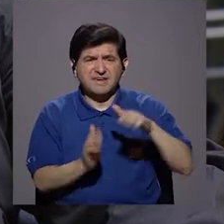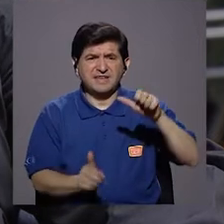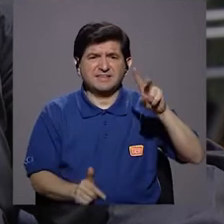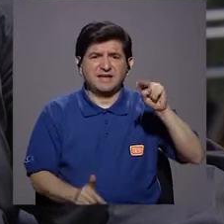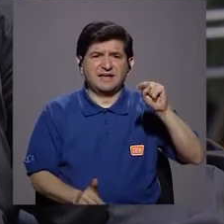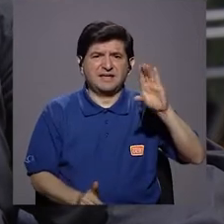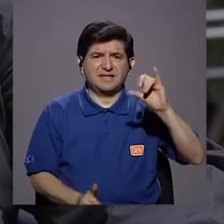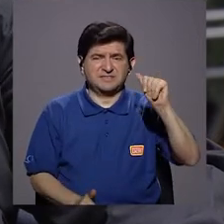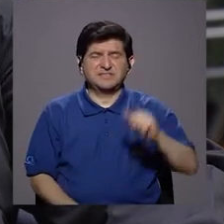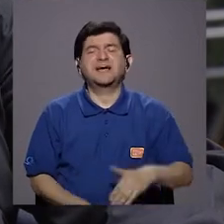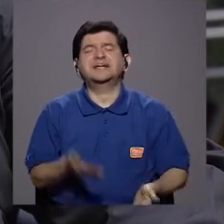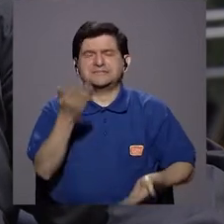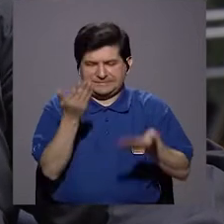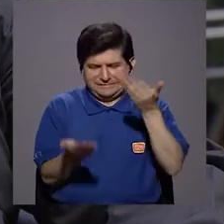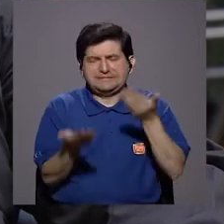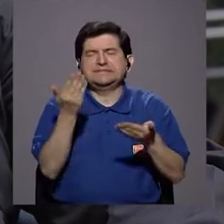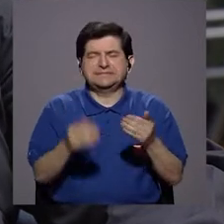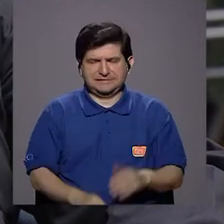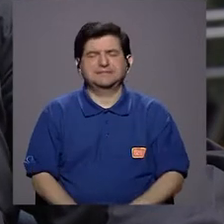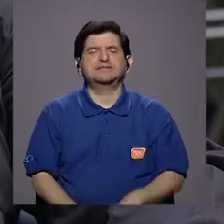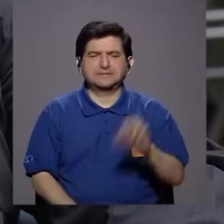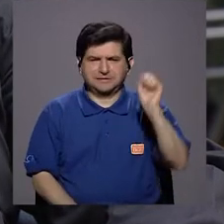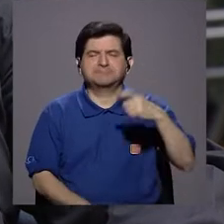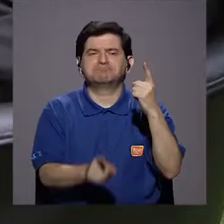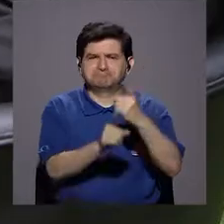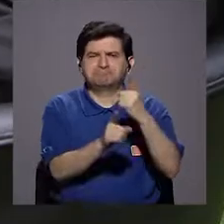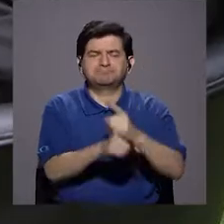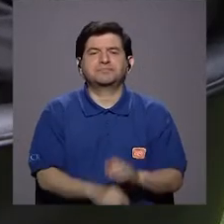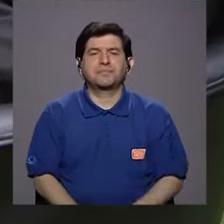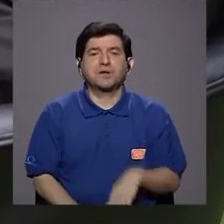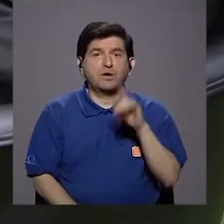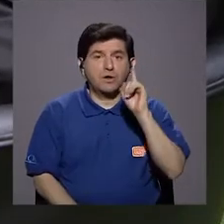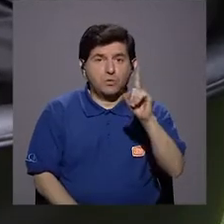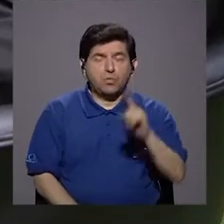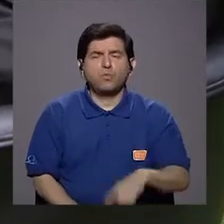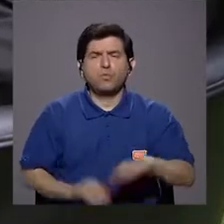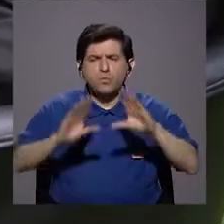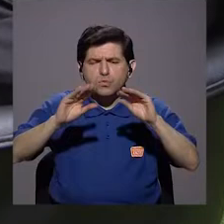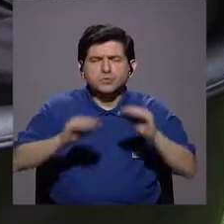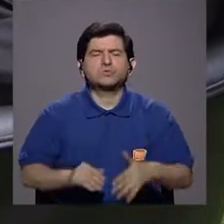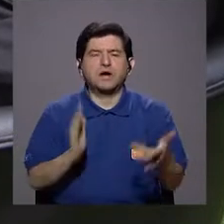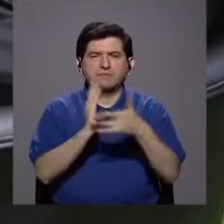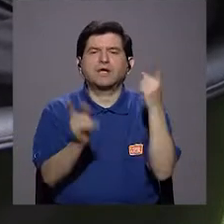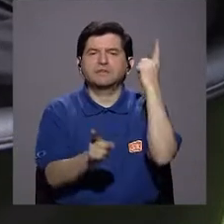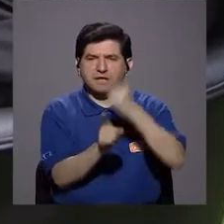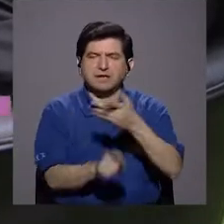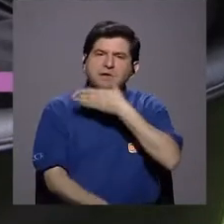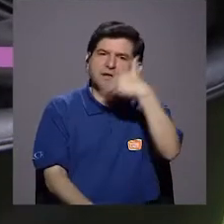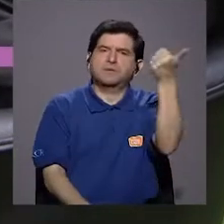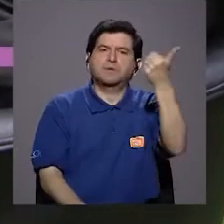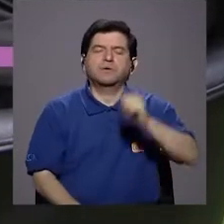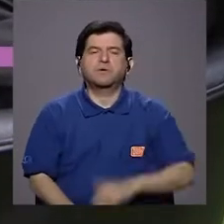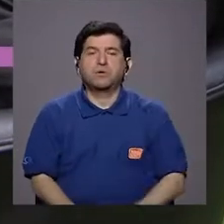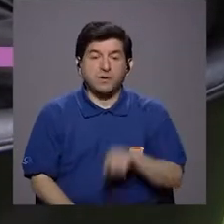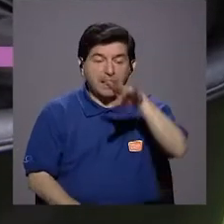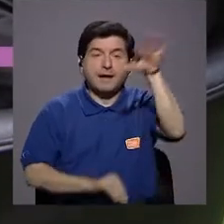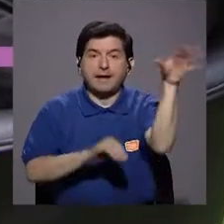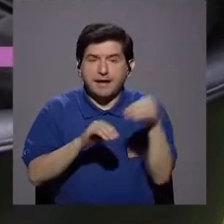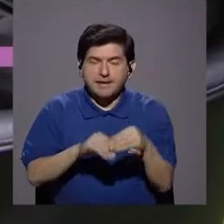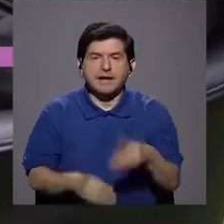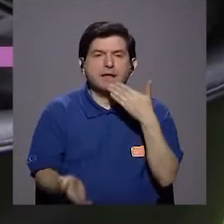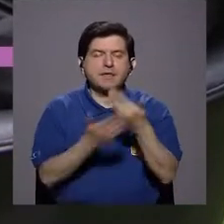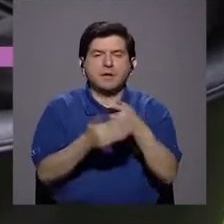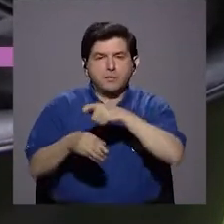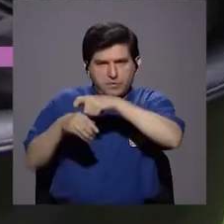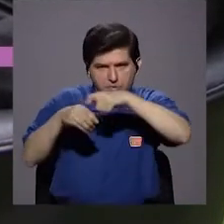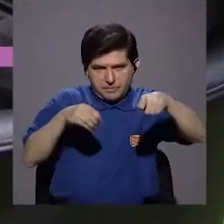que dañan las encías? Es más probable que te lastimes exactamente. Entonces, un cepillo suave con una adecuada técnica es lo ideal. Si a eso